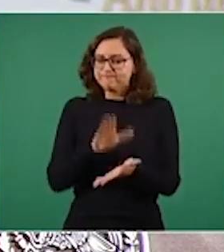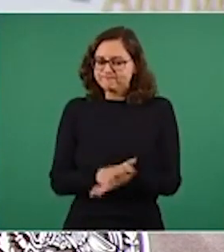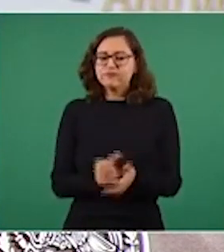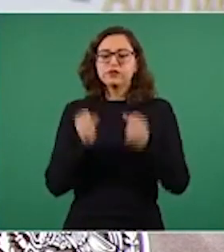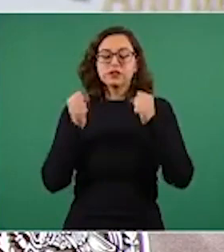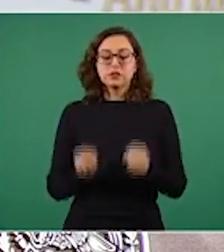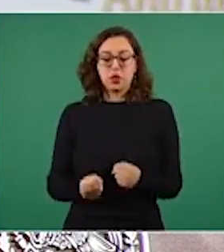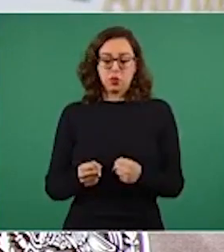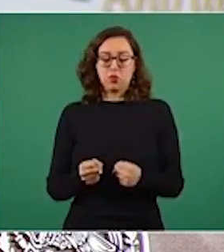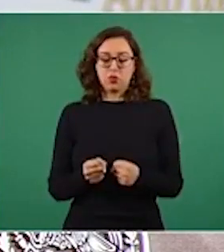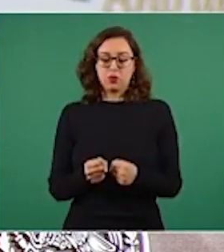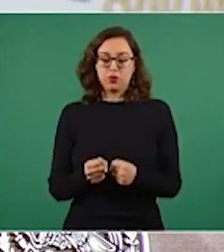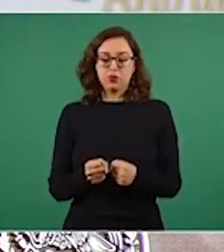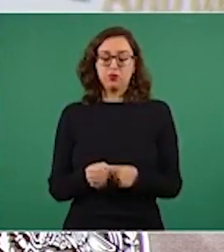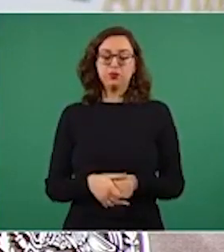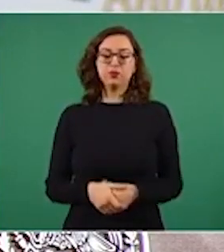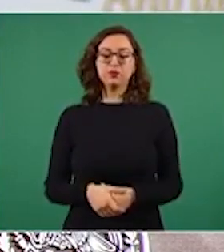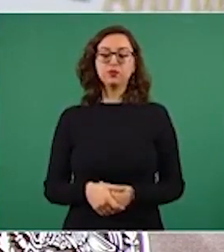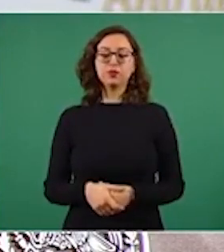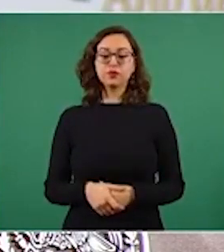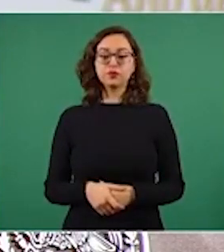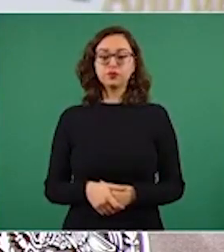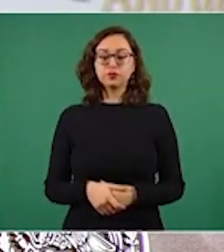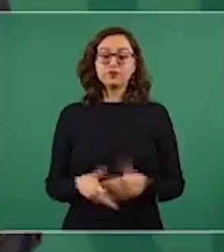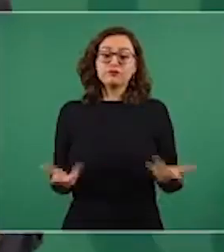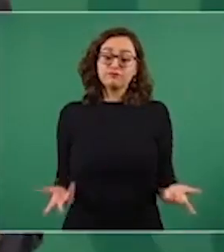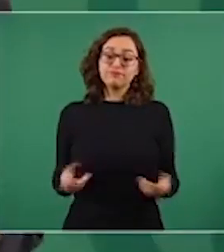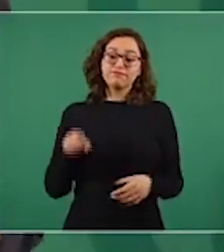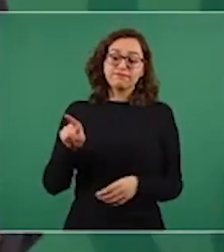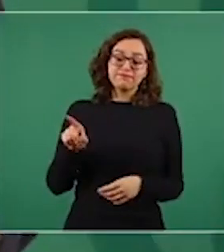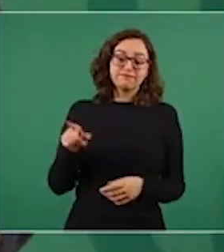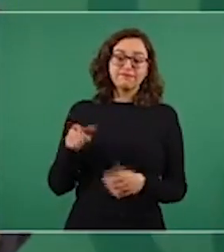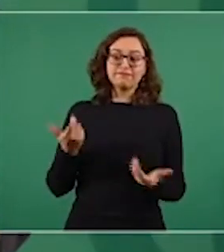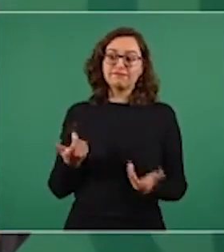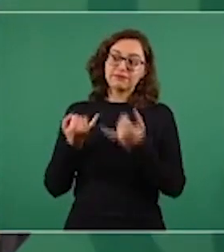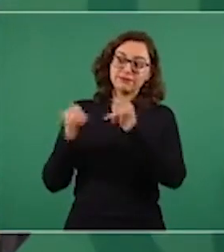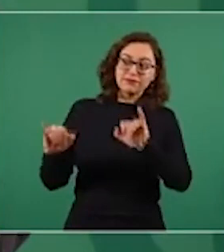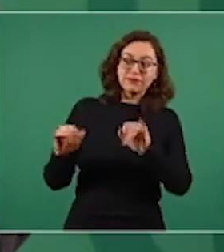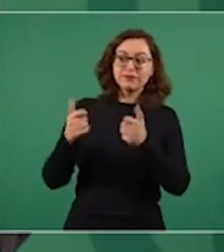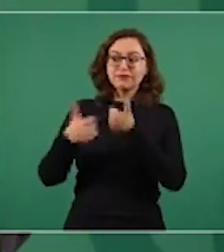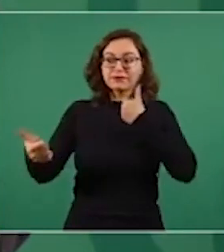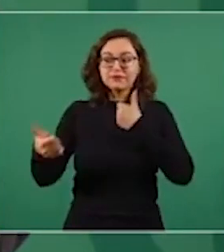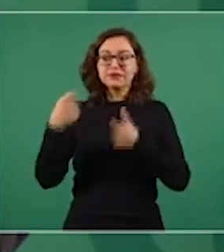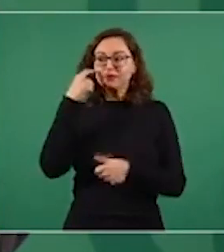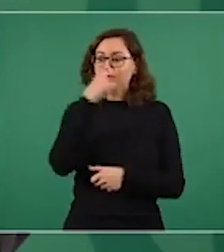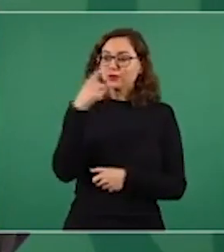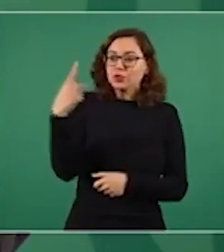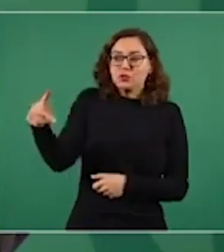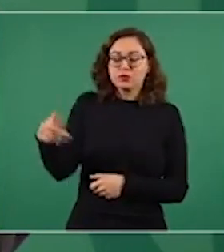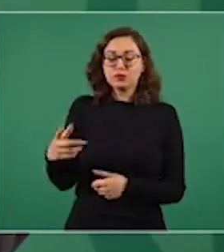con su independencia, con su autonomía va a actuar.